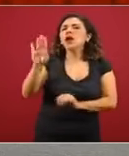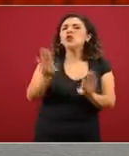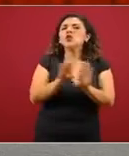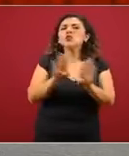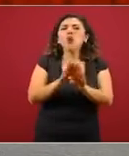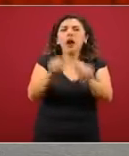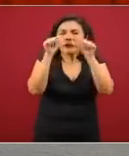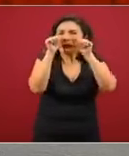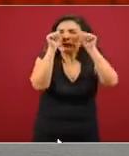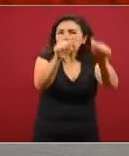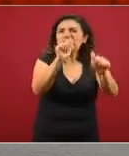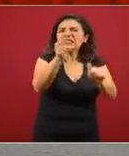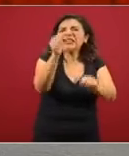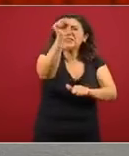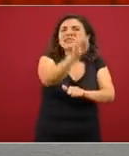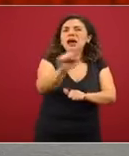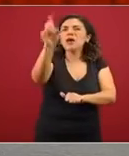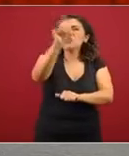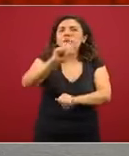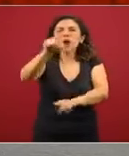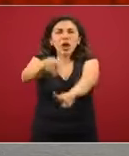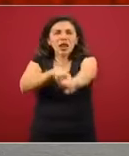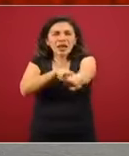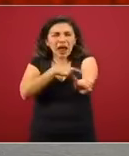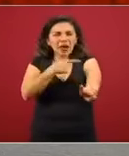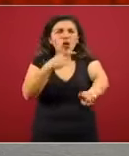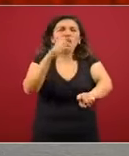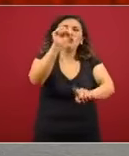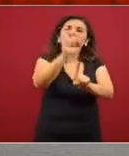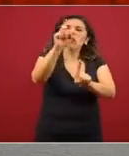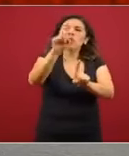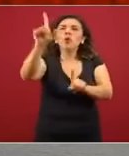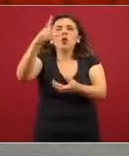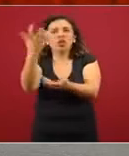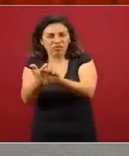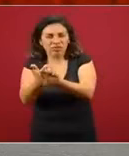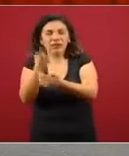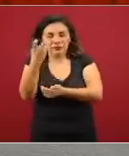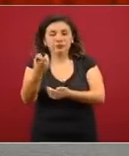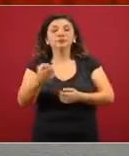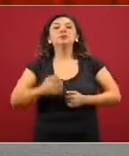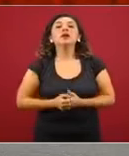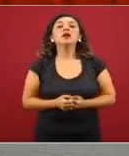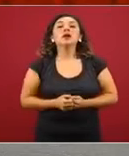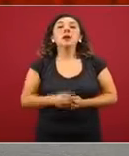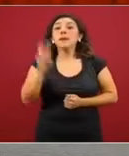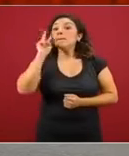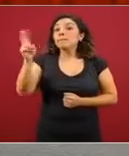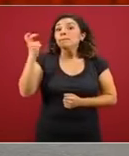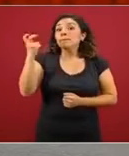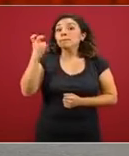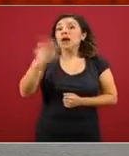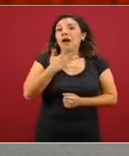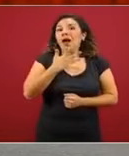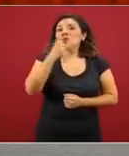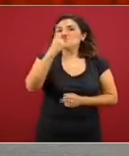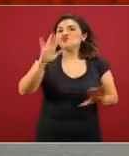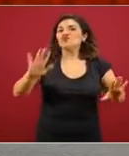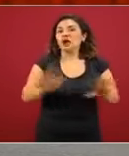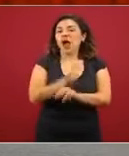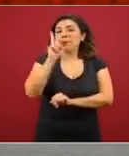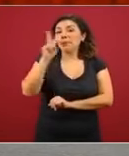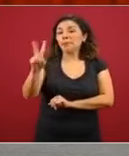enfocándonos a los fines de semana largos y el periodo vacacional. Aquí hay un cambio. En resumen,